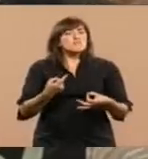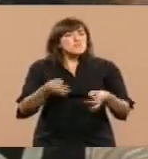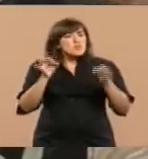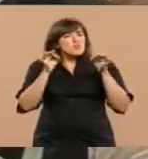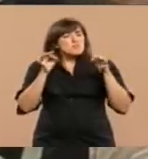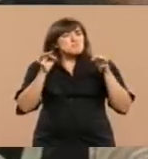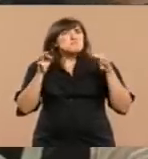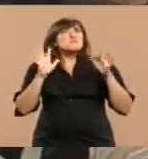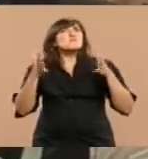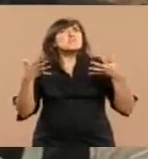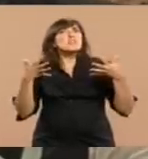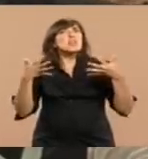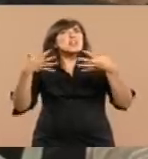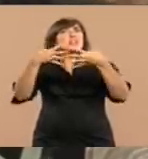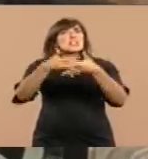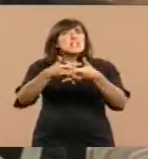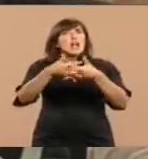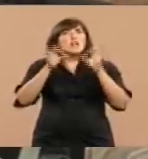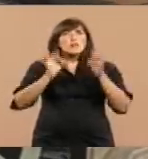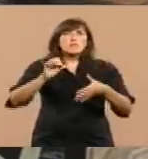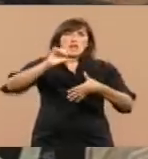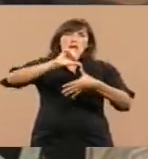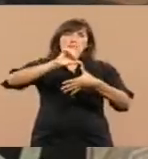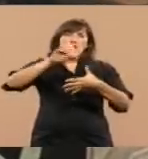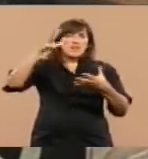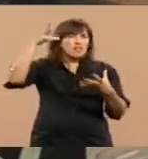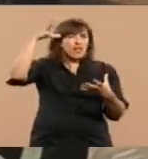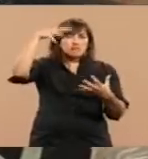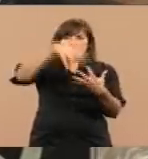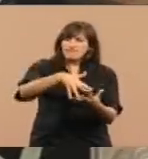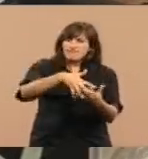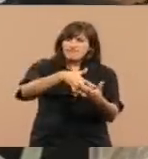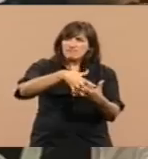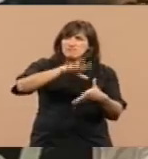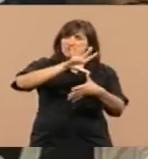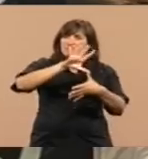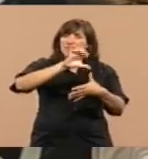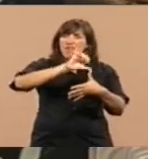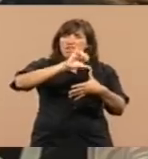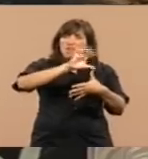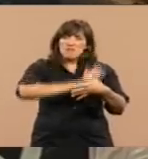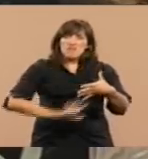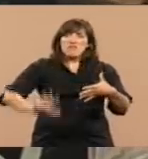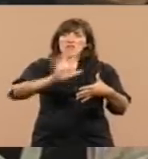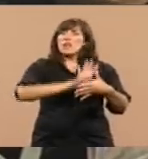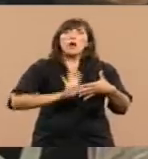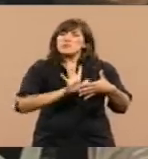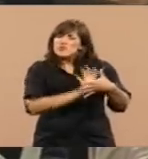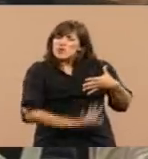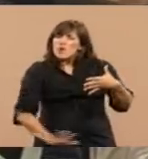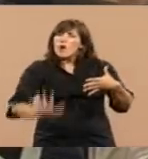esta América del Sur que hace poco reivindicábamos como una región de paz. Yo sé